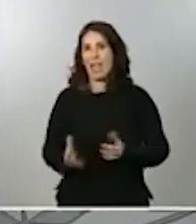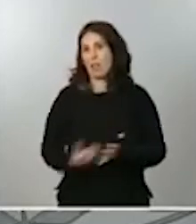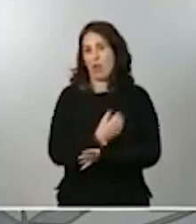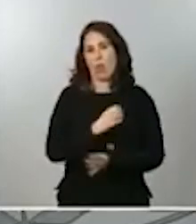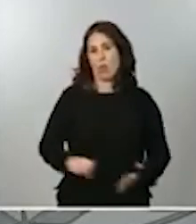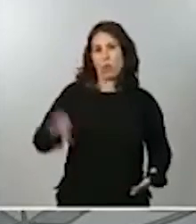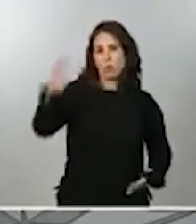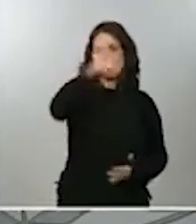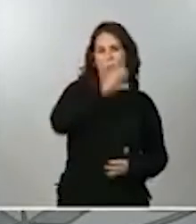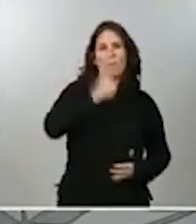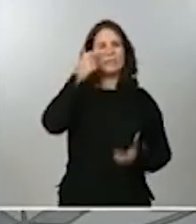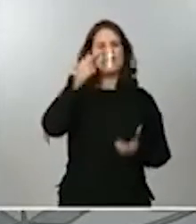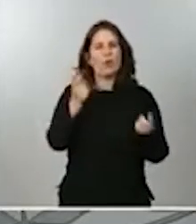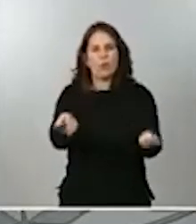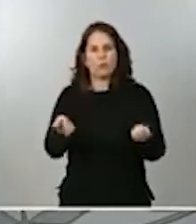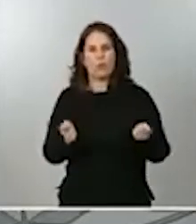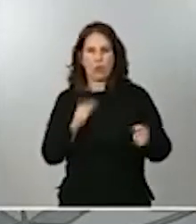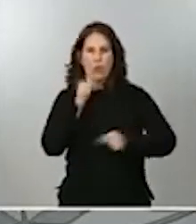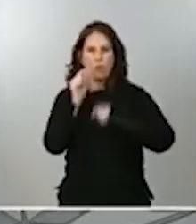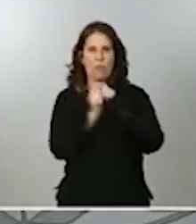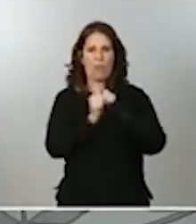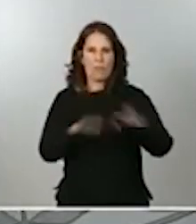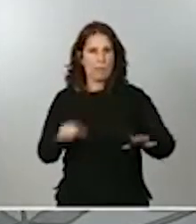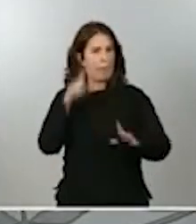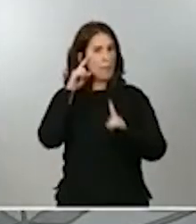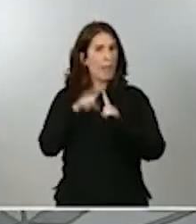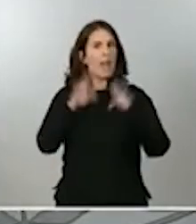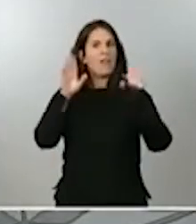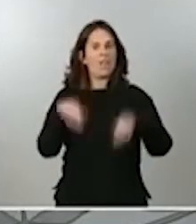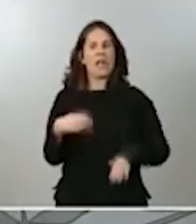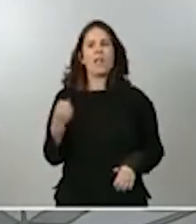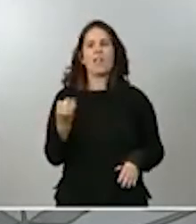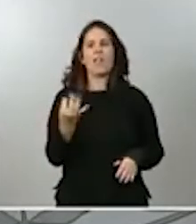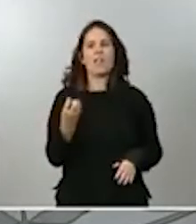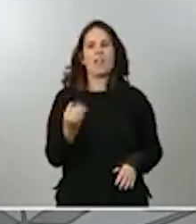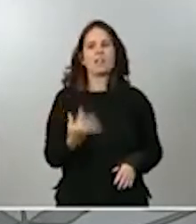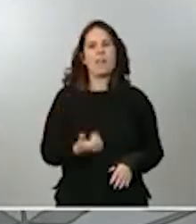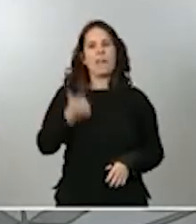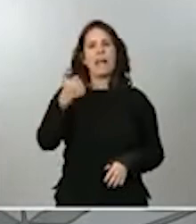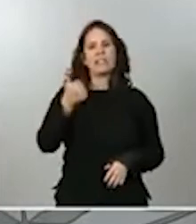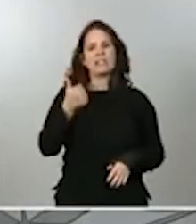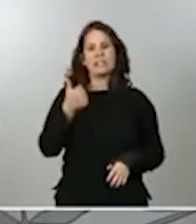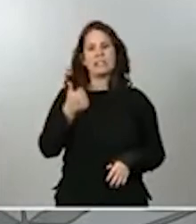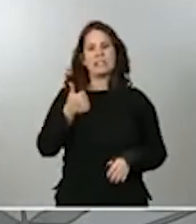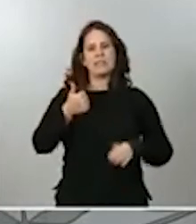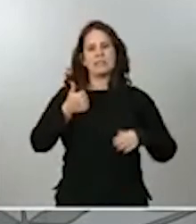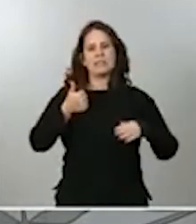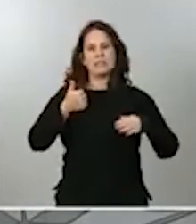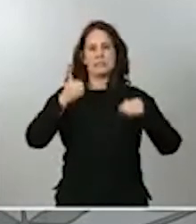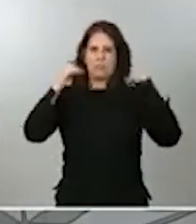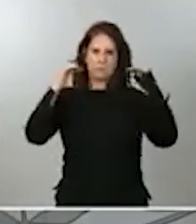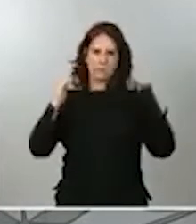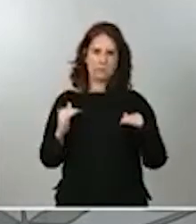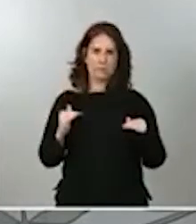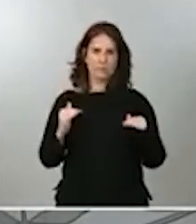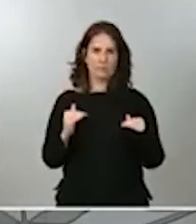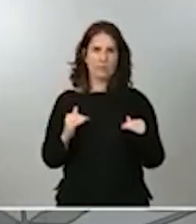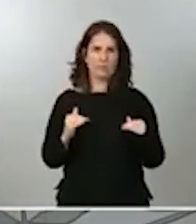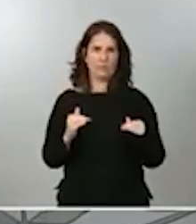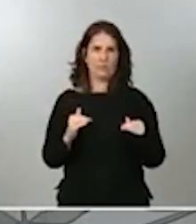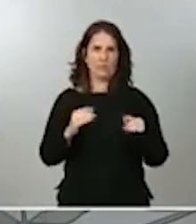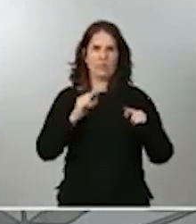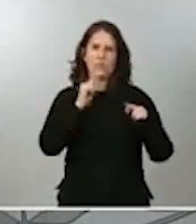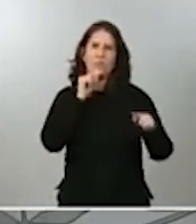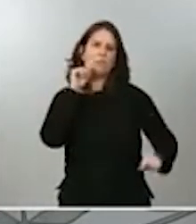sobre la pandemia, para que estemos en cifras mucho más admisibles respecto a la transmisión comunitaria y